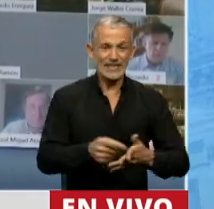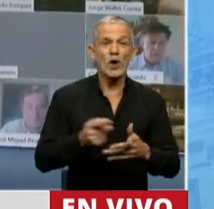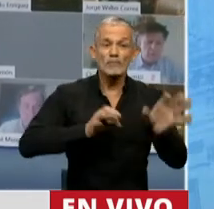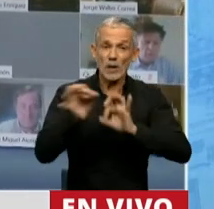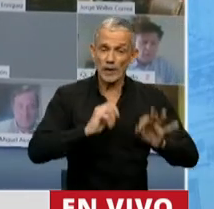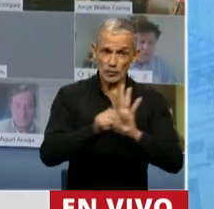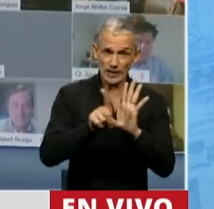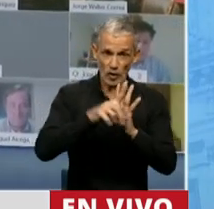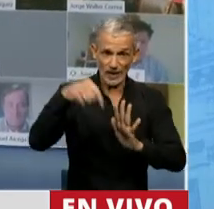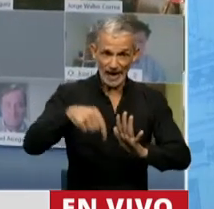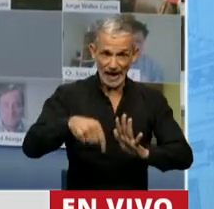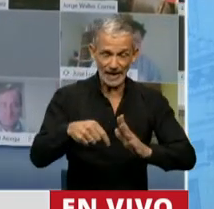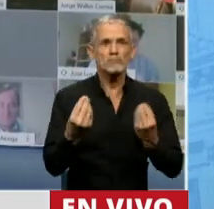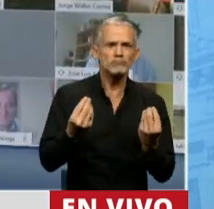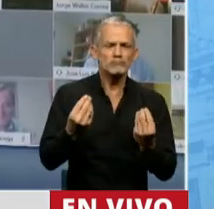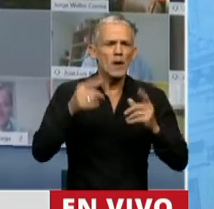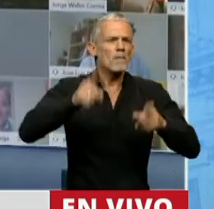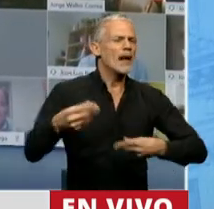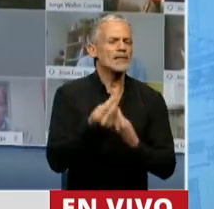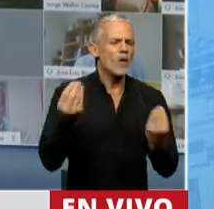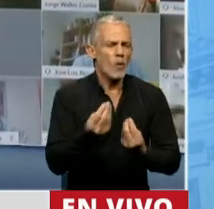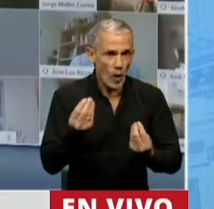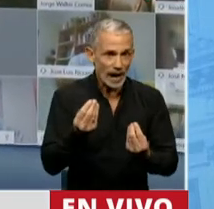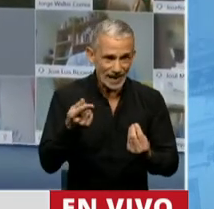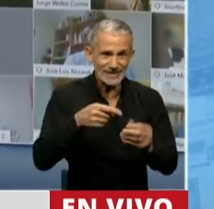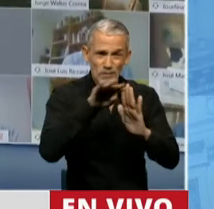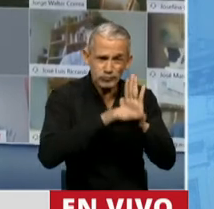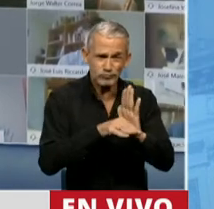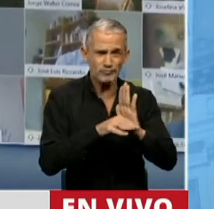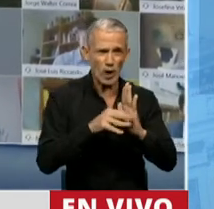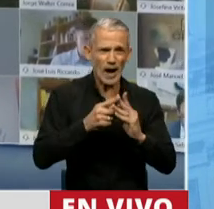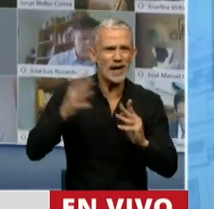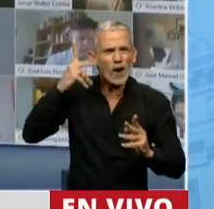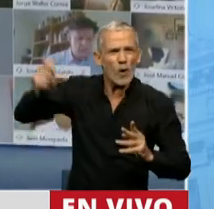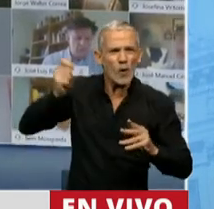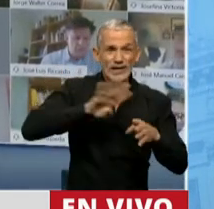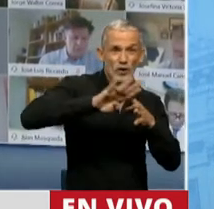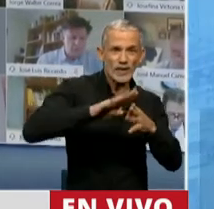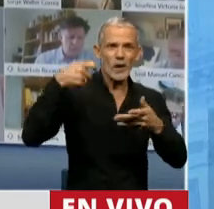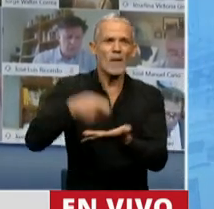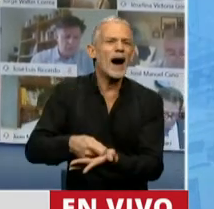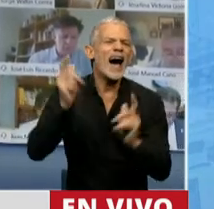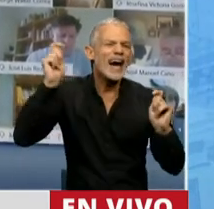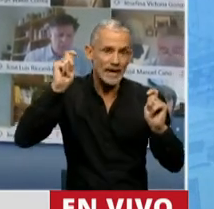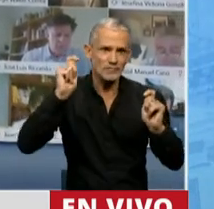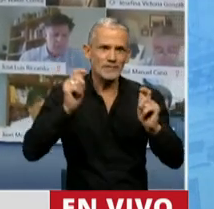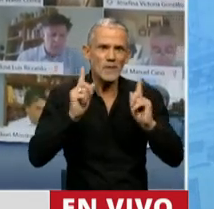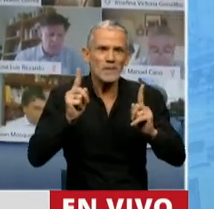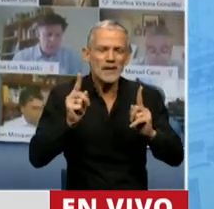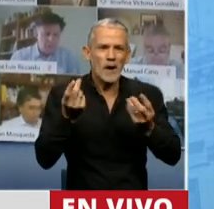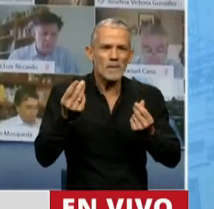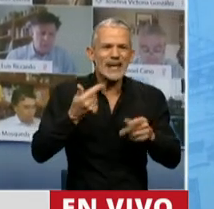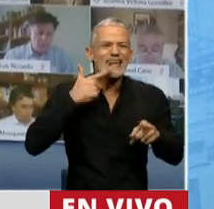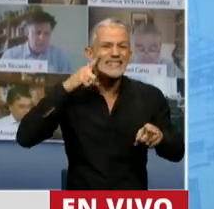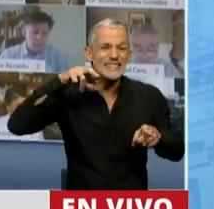proyecto de ley, que impone en definitiva un programa, que ese programa de reparación histórica sea soportado con los recursos del